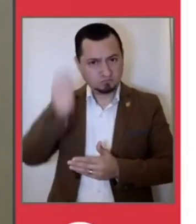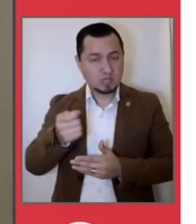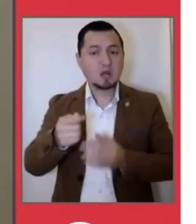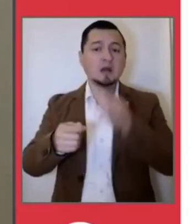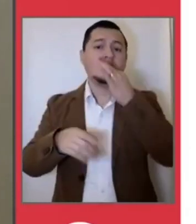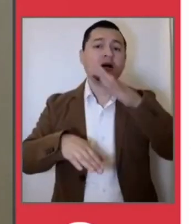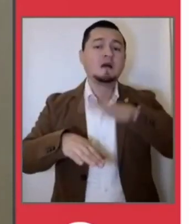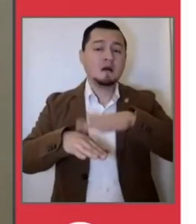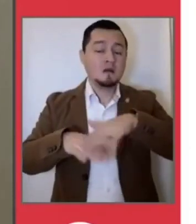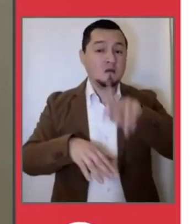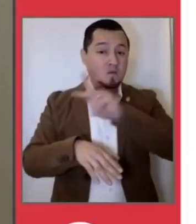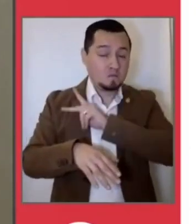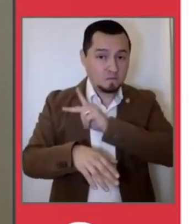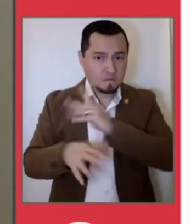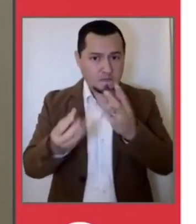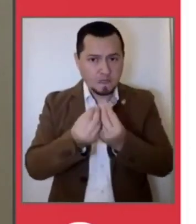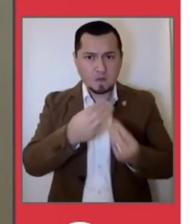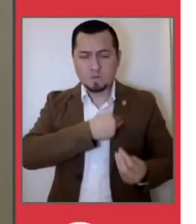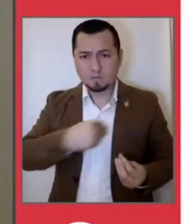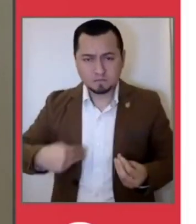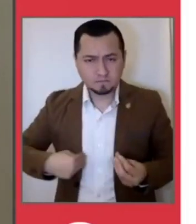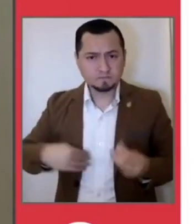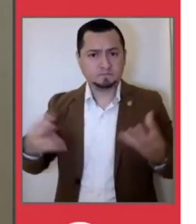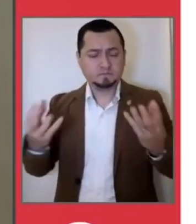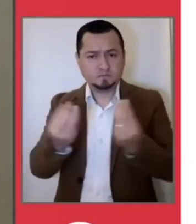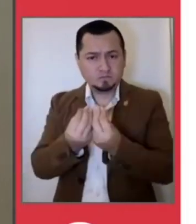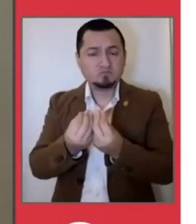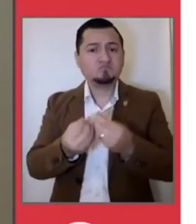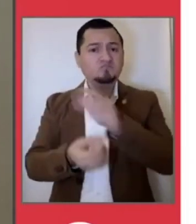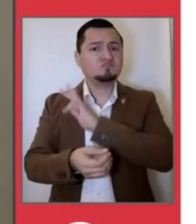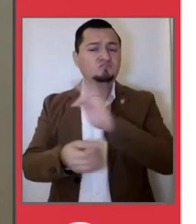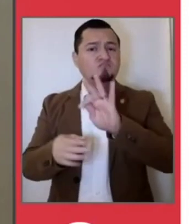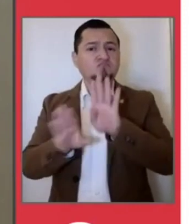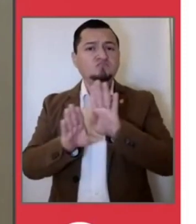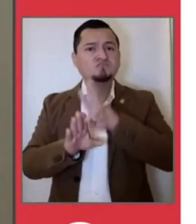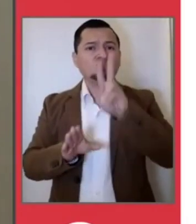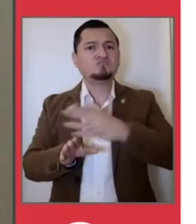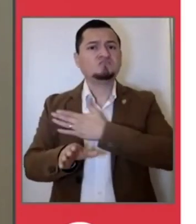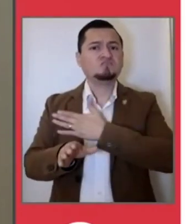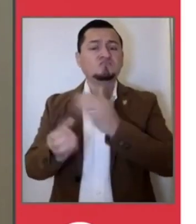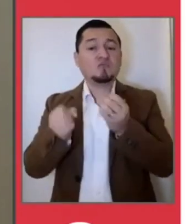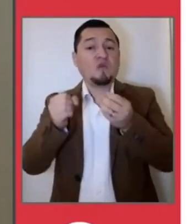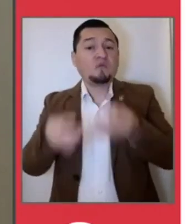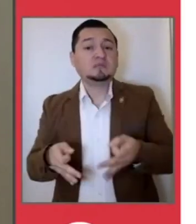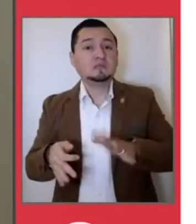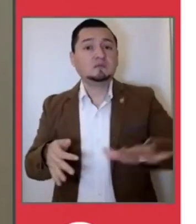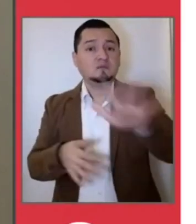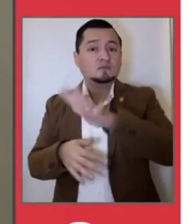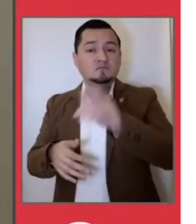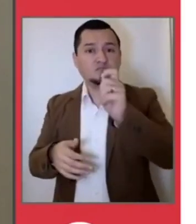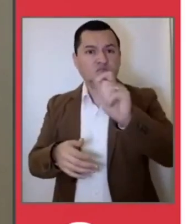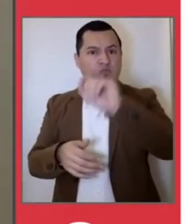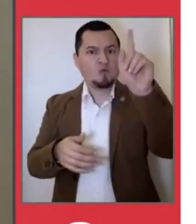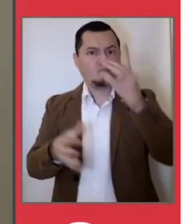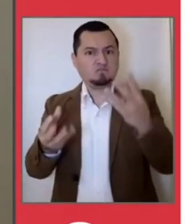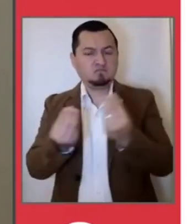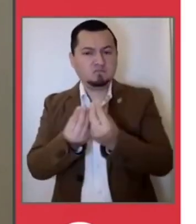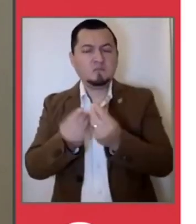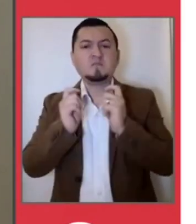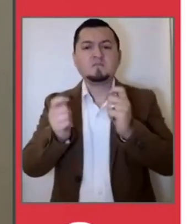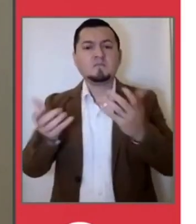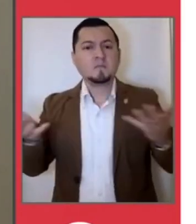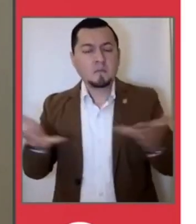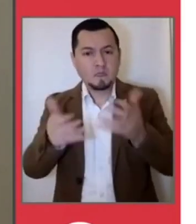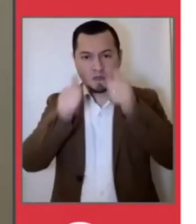del estado, los gobiernos municipales, el sector público y también aquellas oficinas corporativas y de servicios profesionales estarán